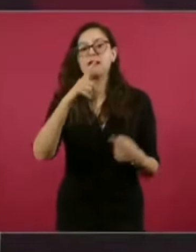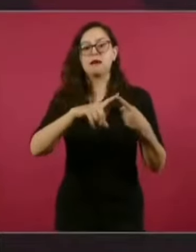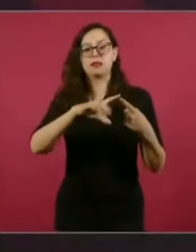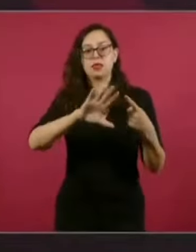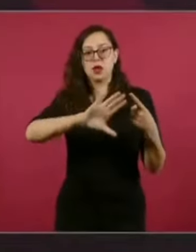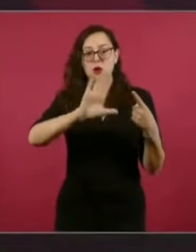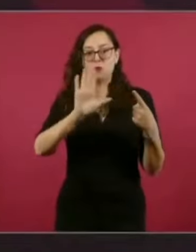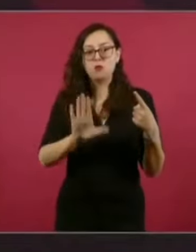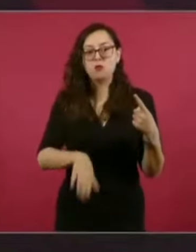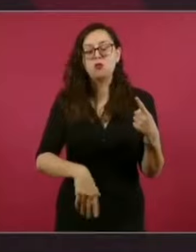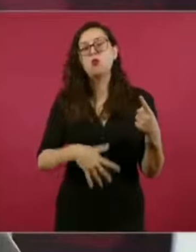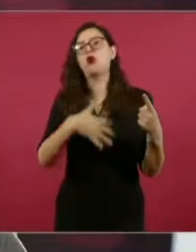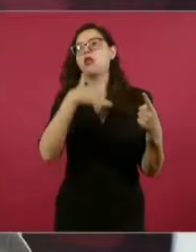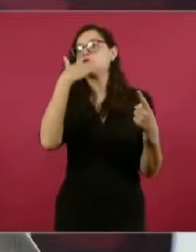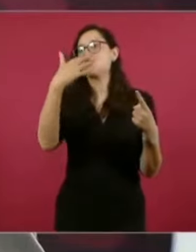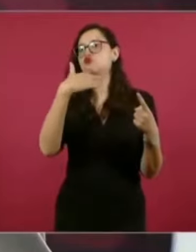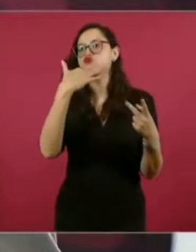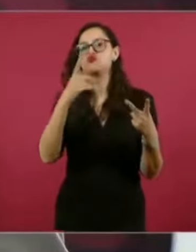muera la avaricia.